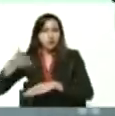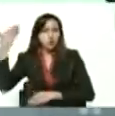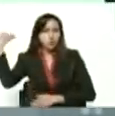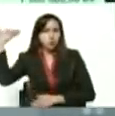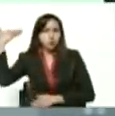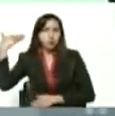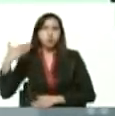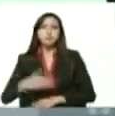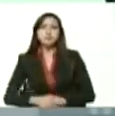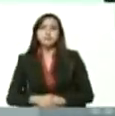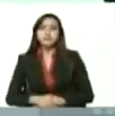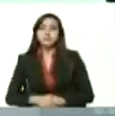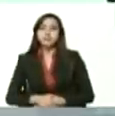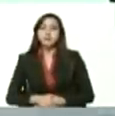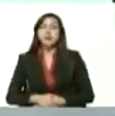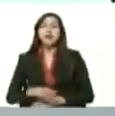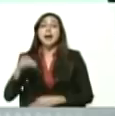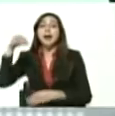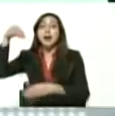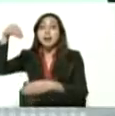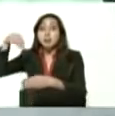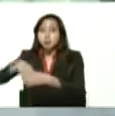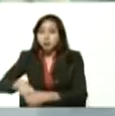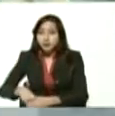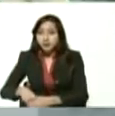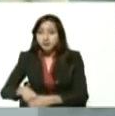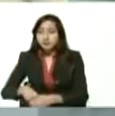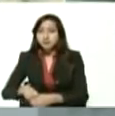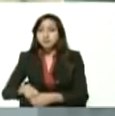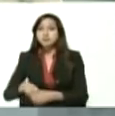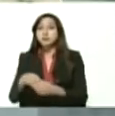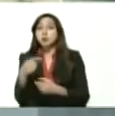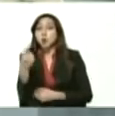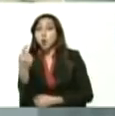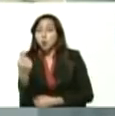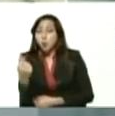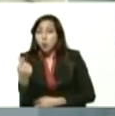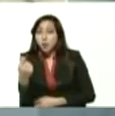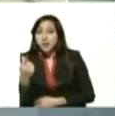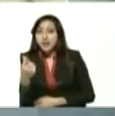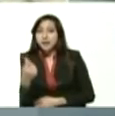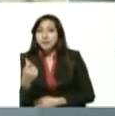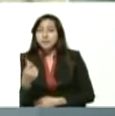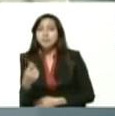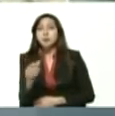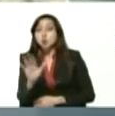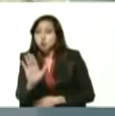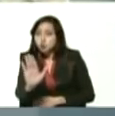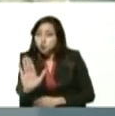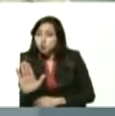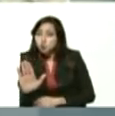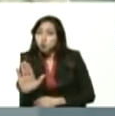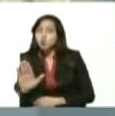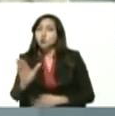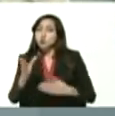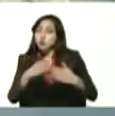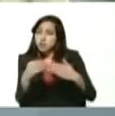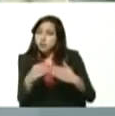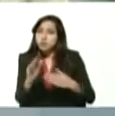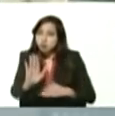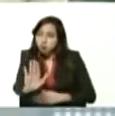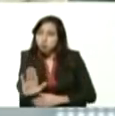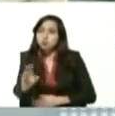a depositar su moneda, su capital en divisas